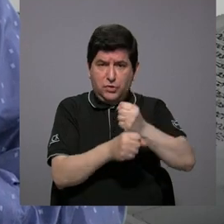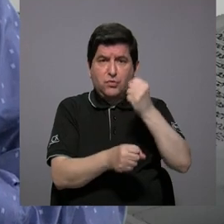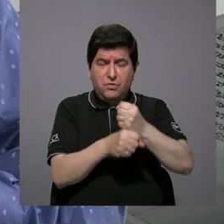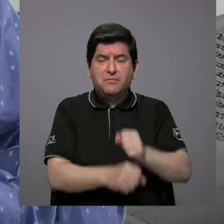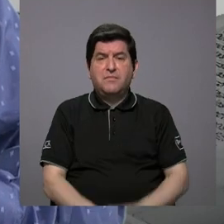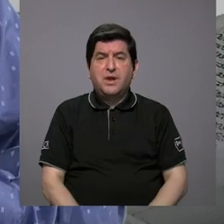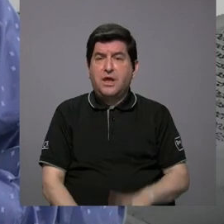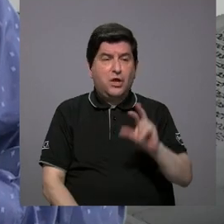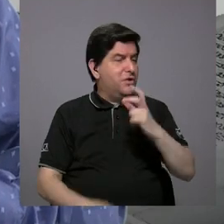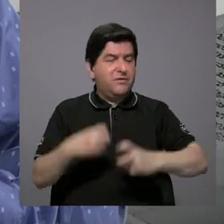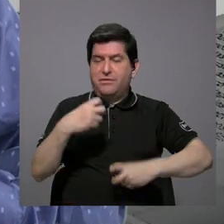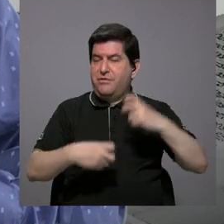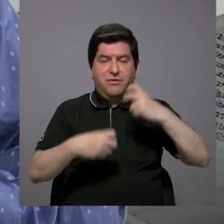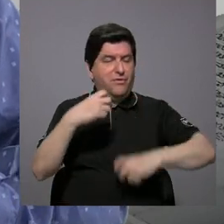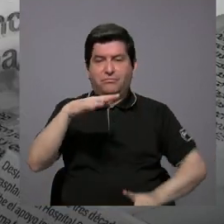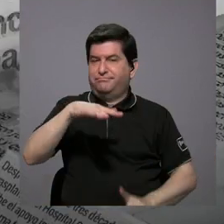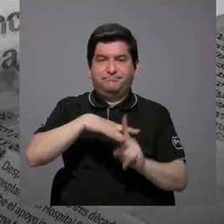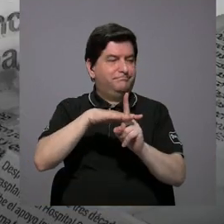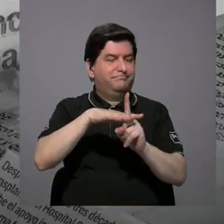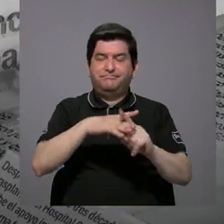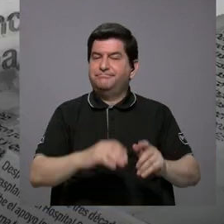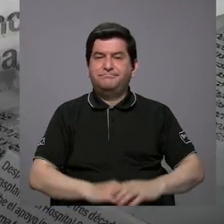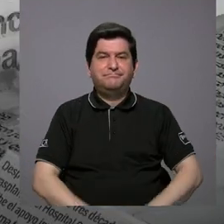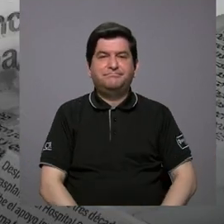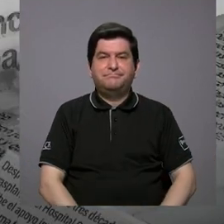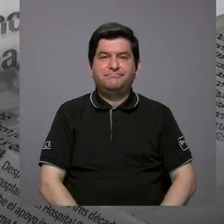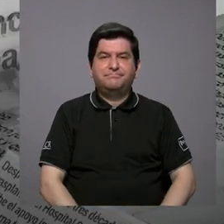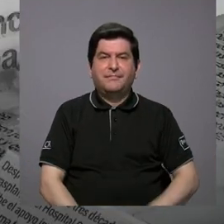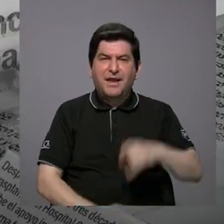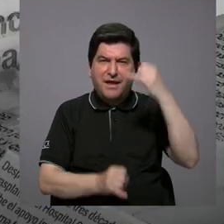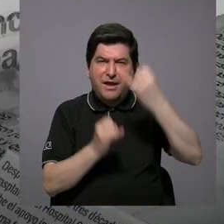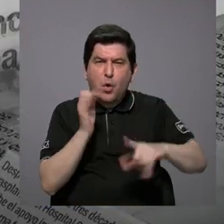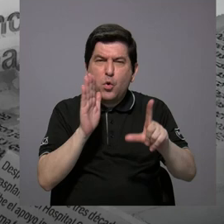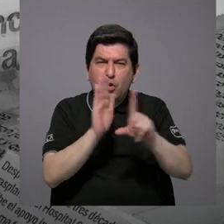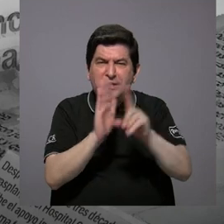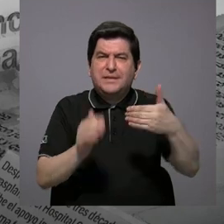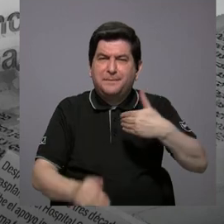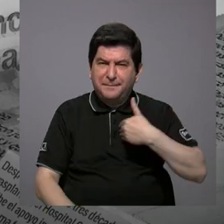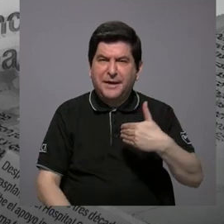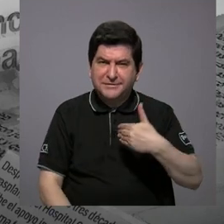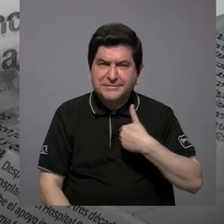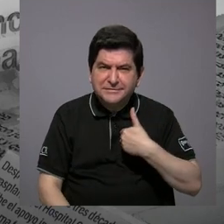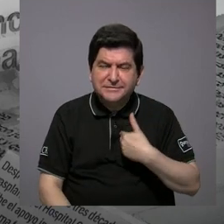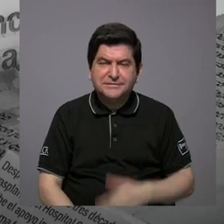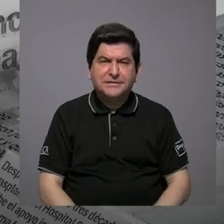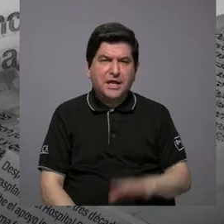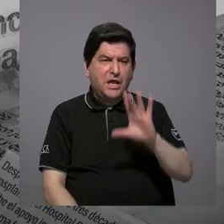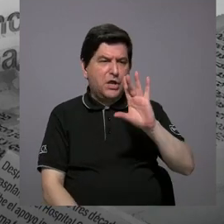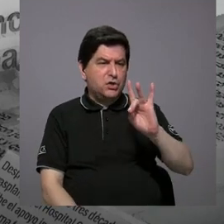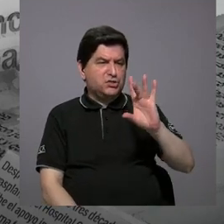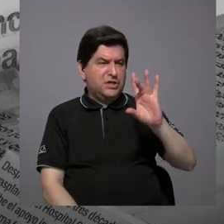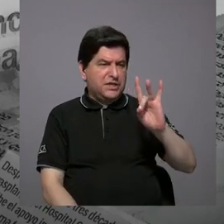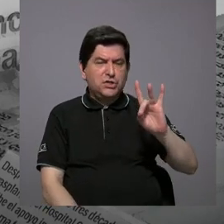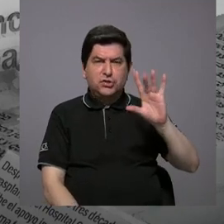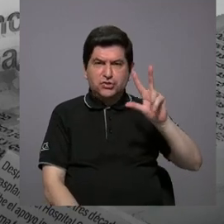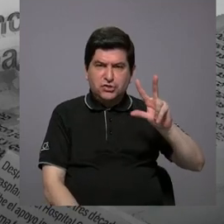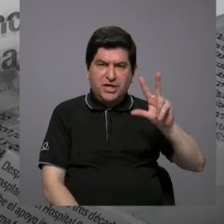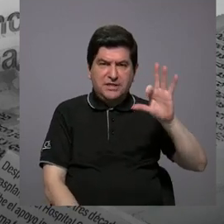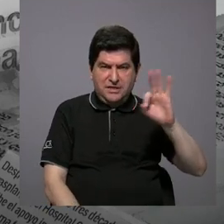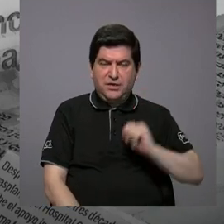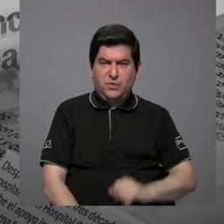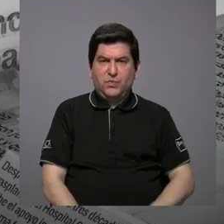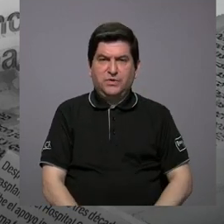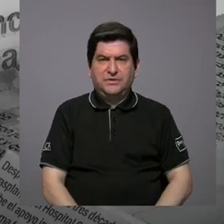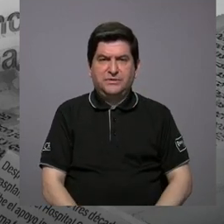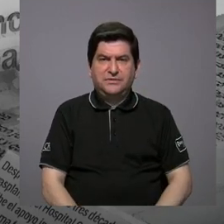este grave problema. La última ley que tenemos, la 8839, es